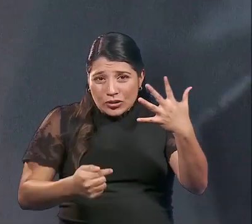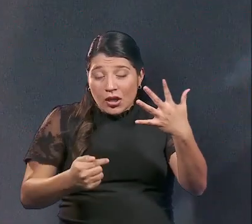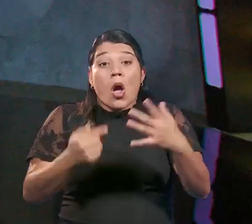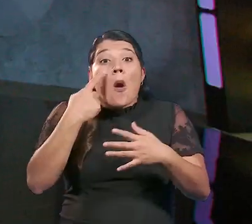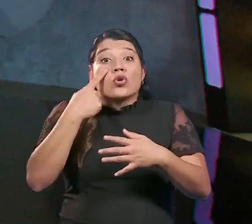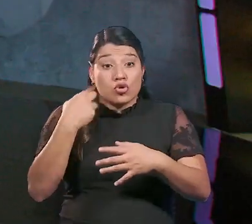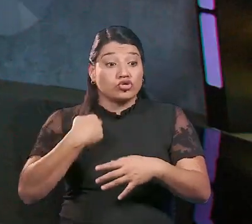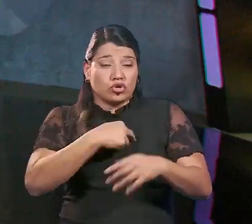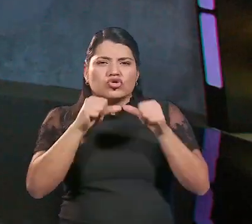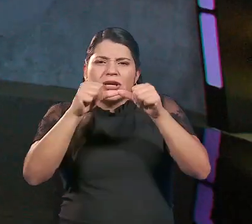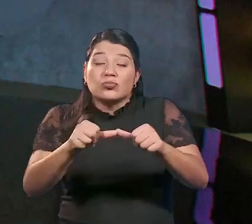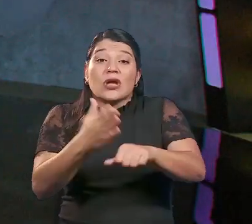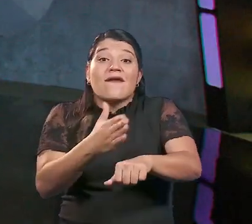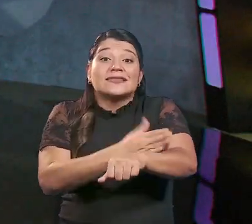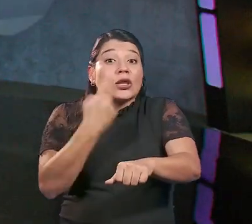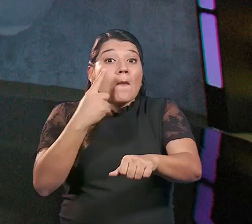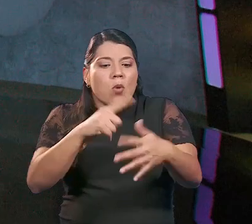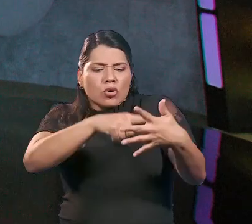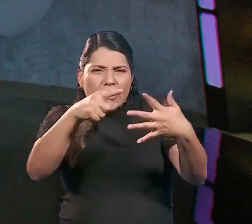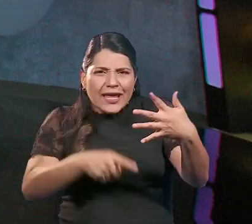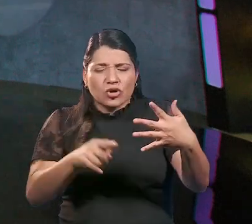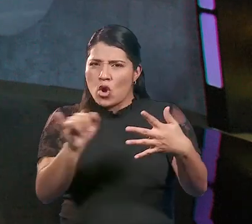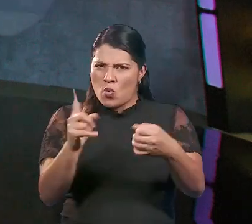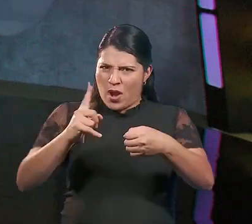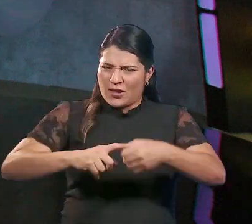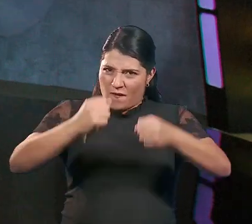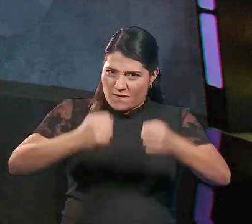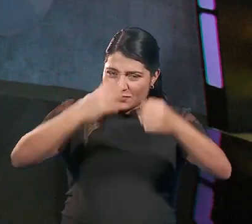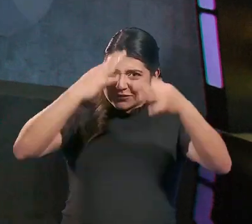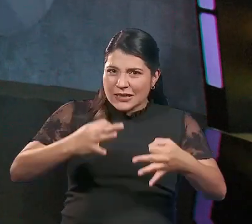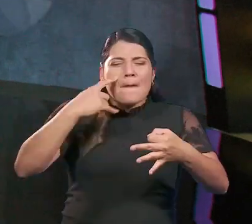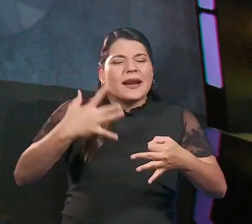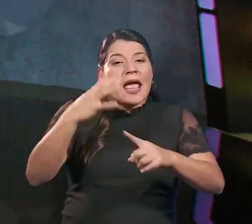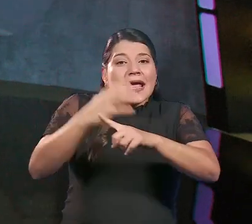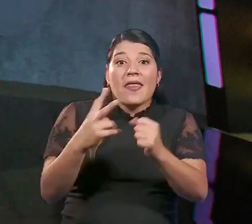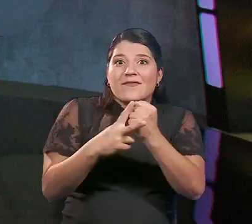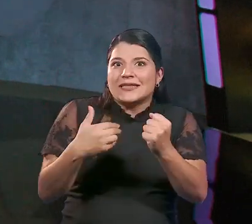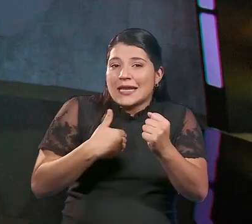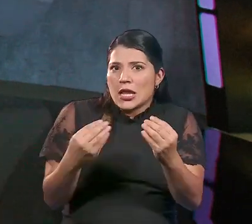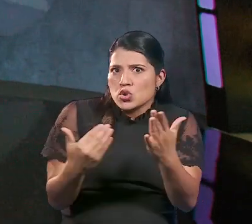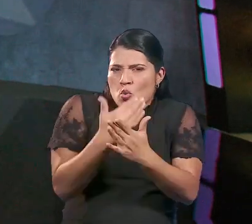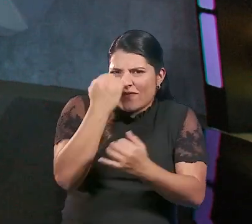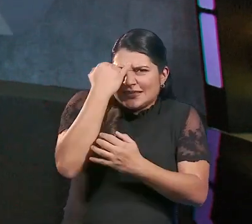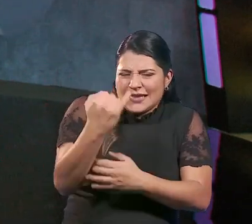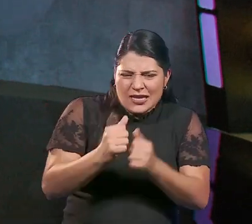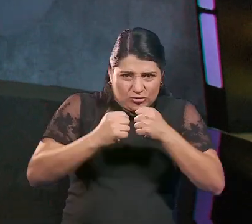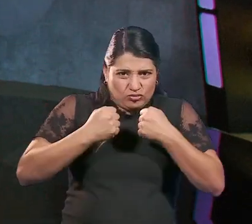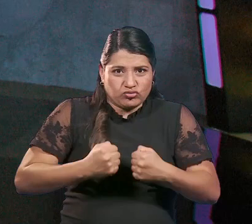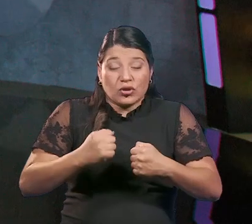por quienes seguiremos avanzando como un aliado firme y decidido para ser cada vez más innovadores,